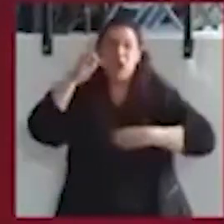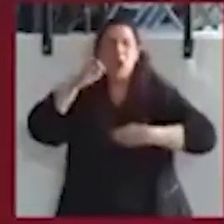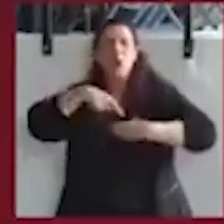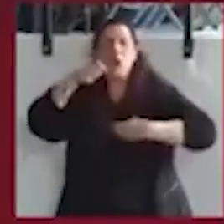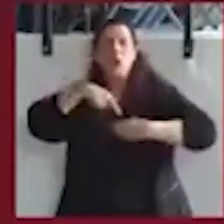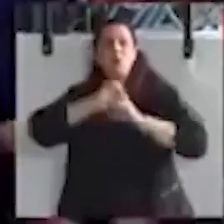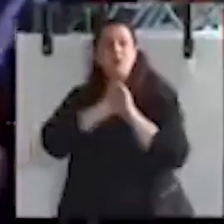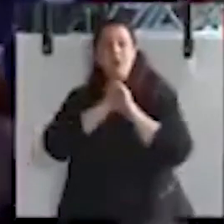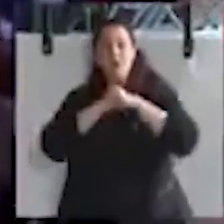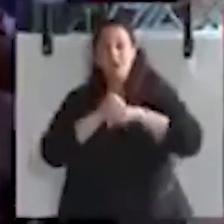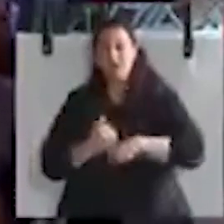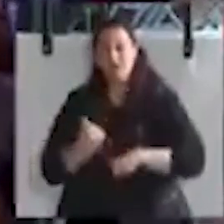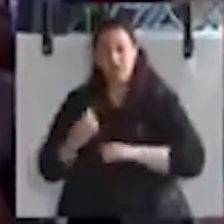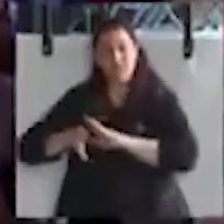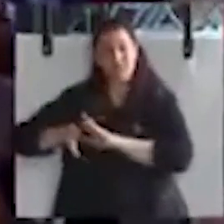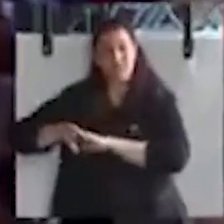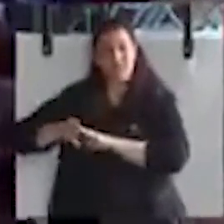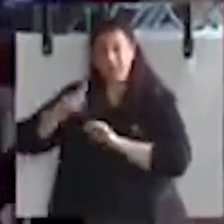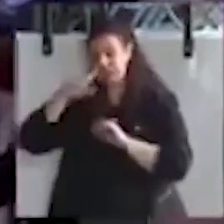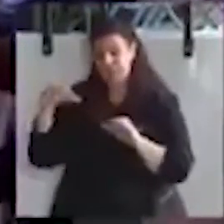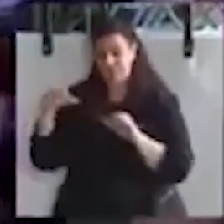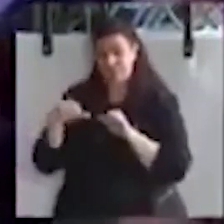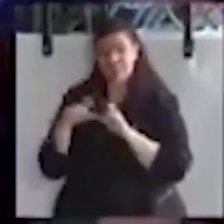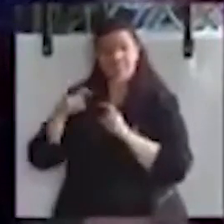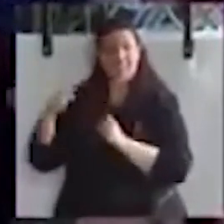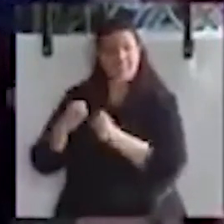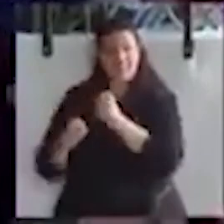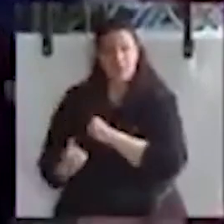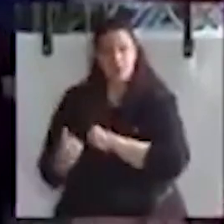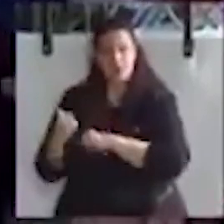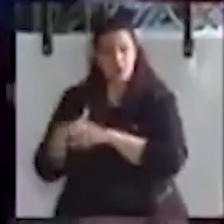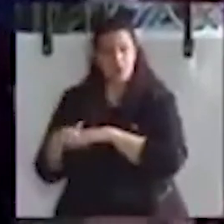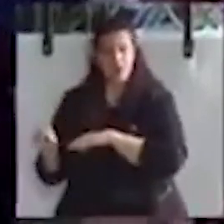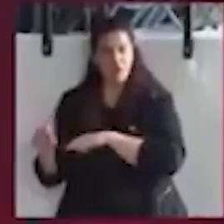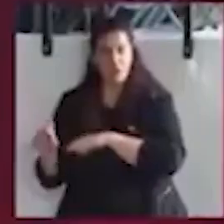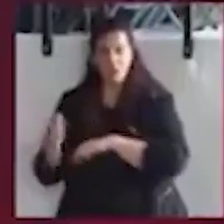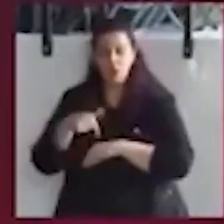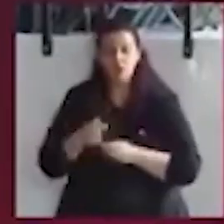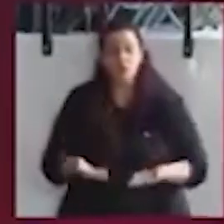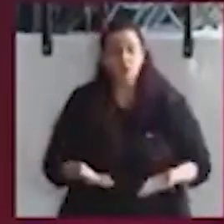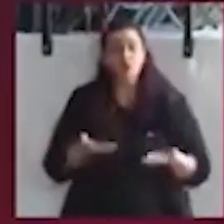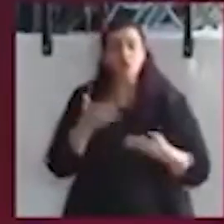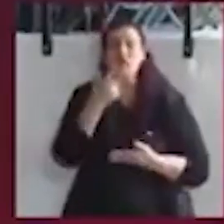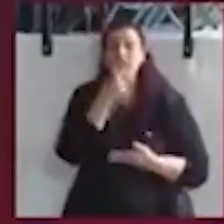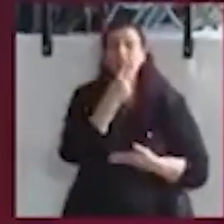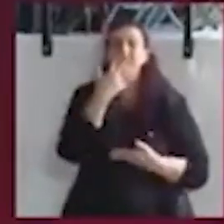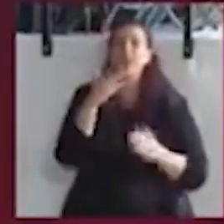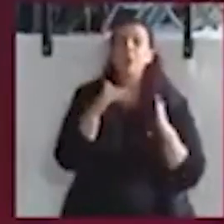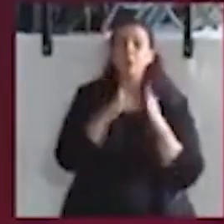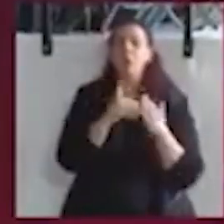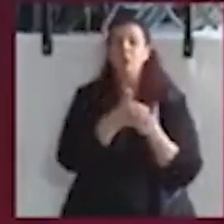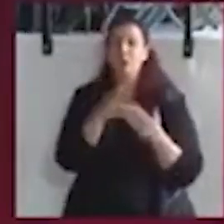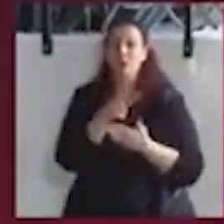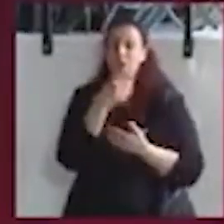ellos esquilmaron, la derecha me refiero, cuando gobernaron durante la crisis financiera, vamos a aumentarla a 25.000 millones de euros para que los jóvenes de hoy,